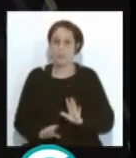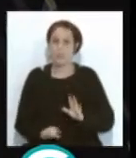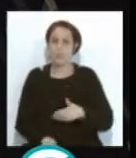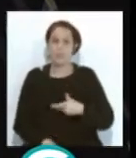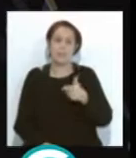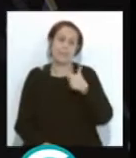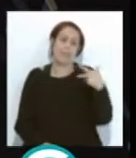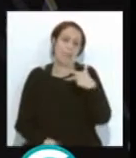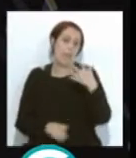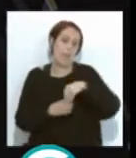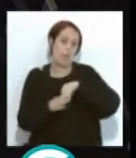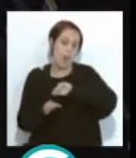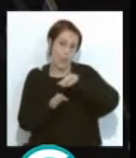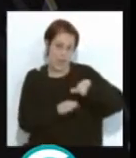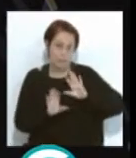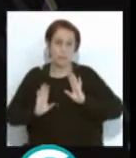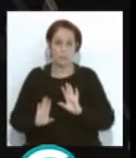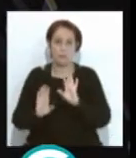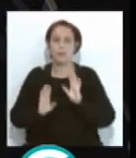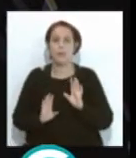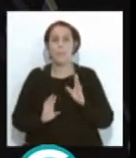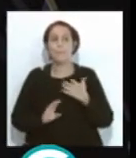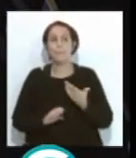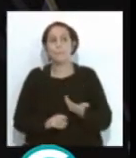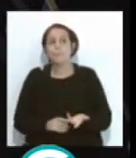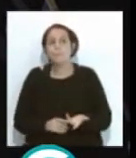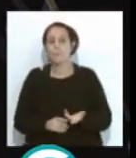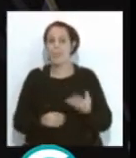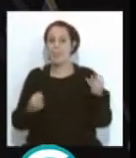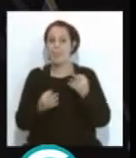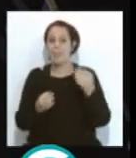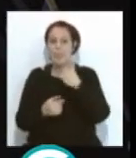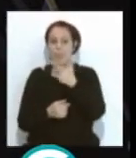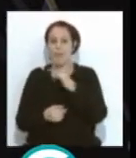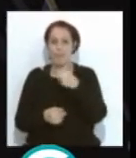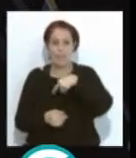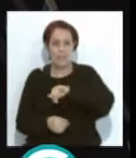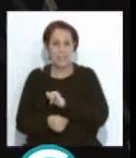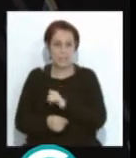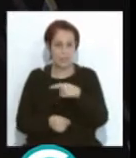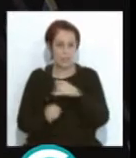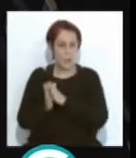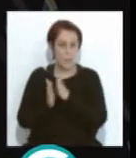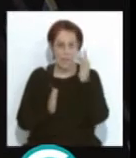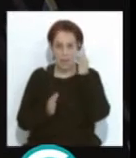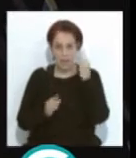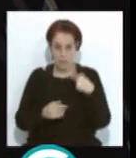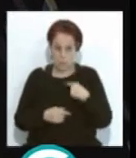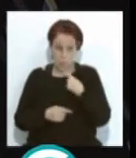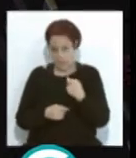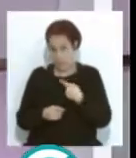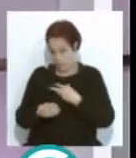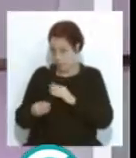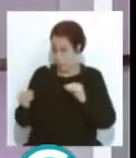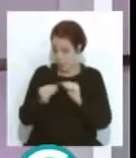del chiste que pueda llevar. Pero tiene que ser, como dice Fanny, ahí, que me cueste decirlo, estoy de acuerdo,